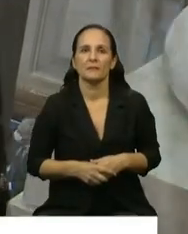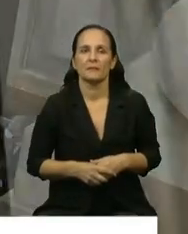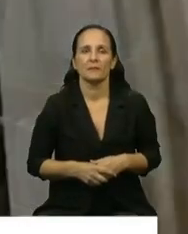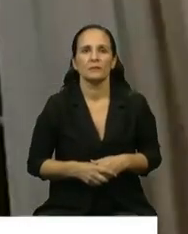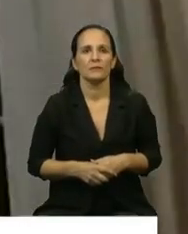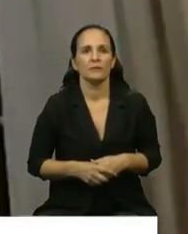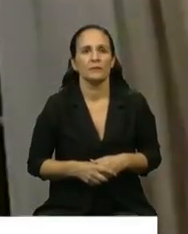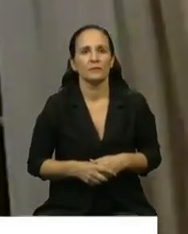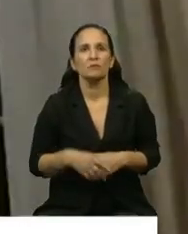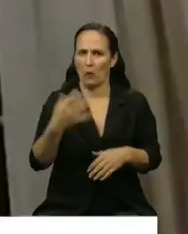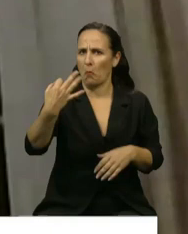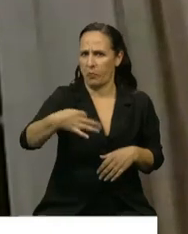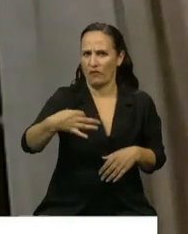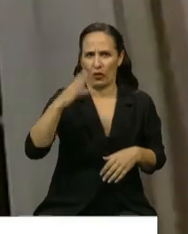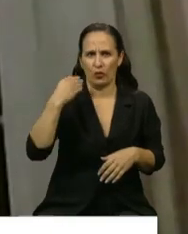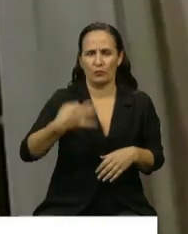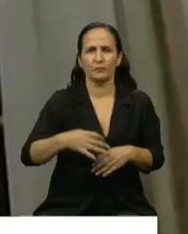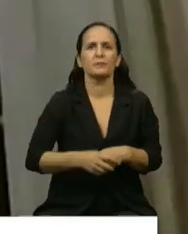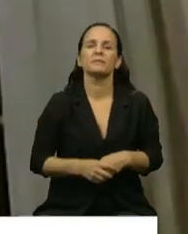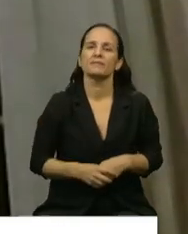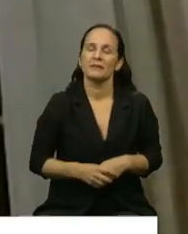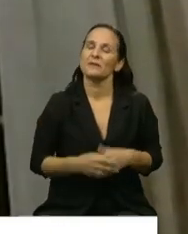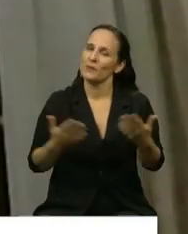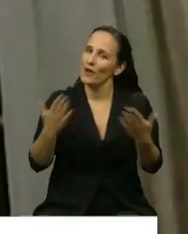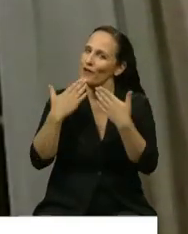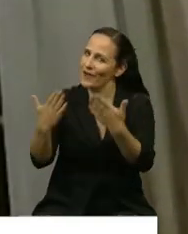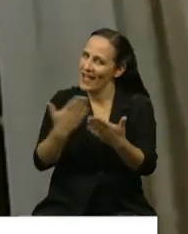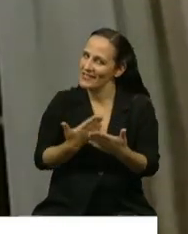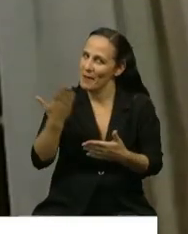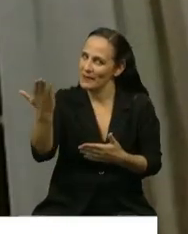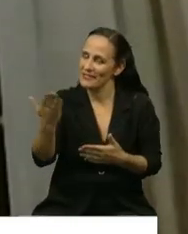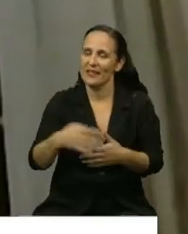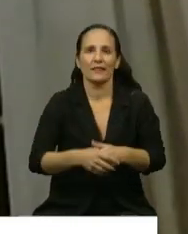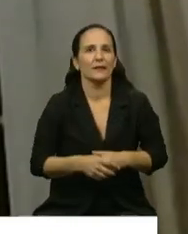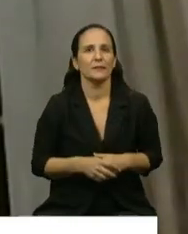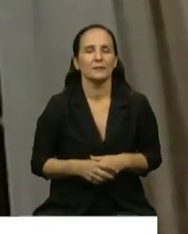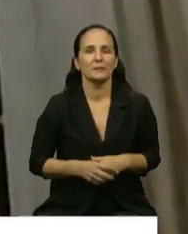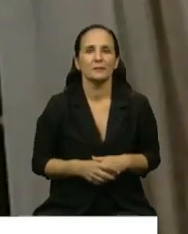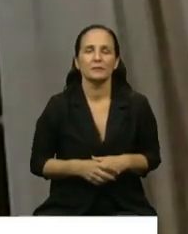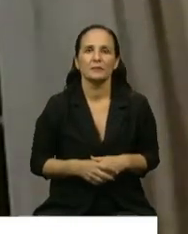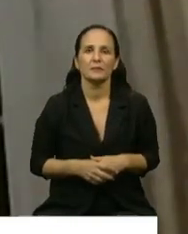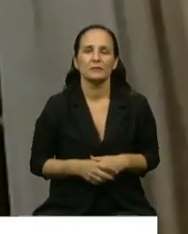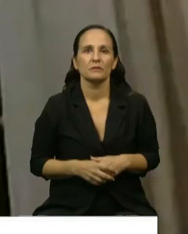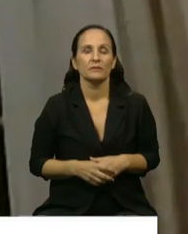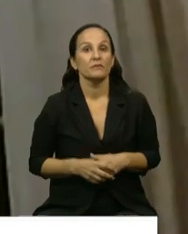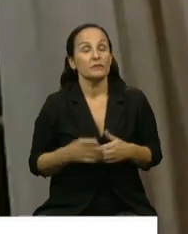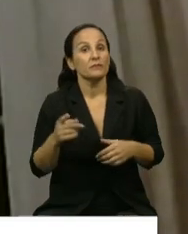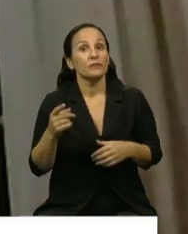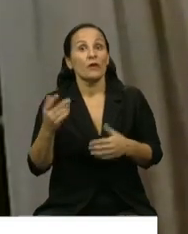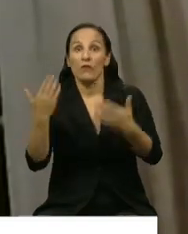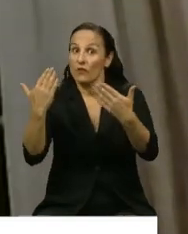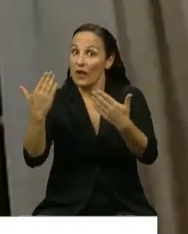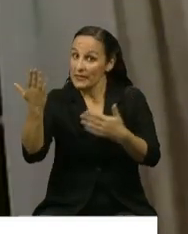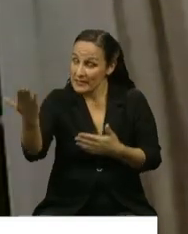Bueno, en principio... Bueno, gracias señor presidente. Bueno, felicitarlo y